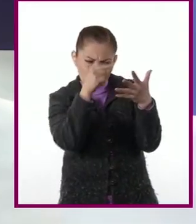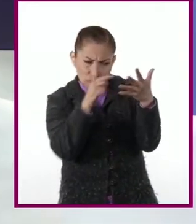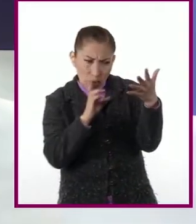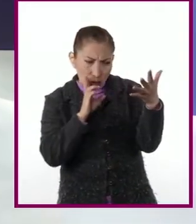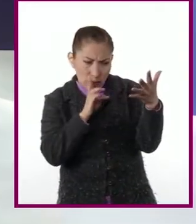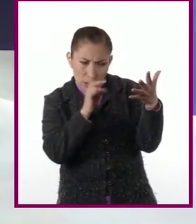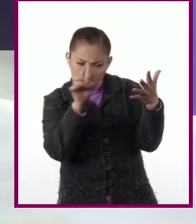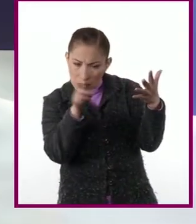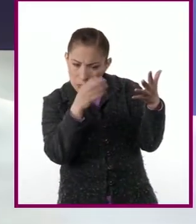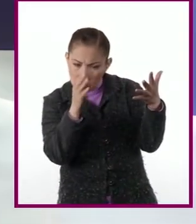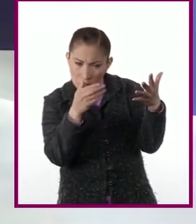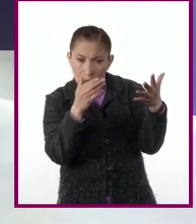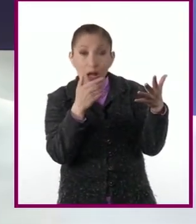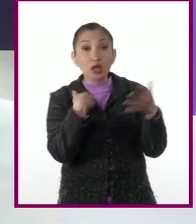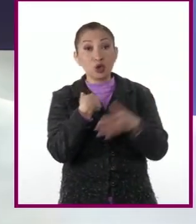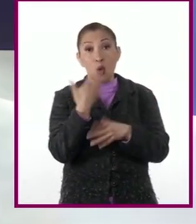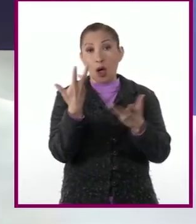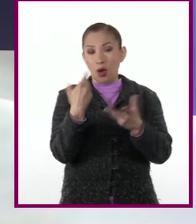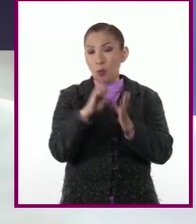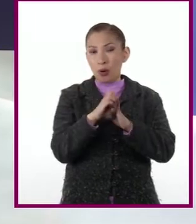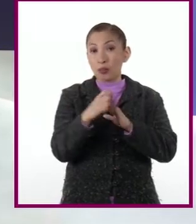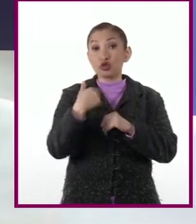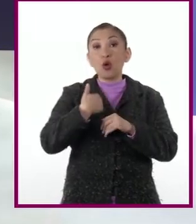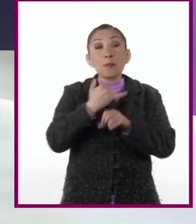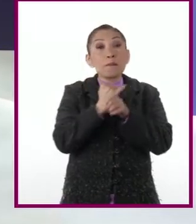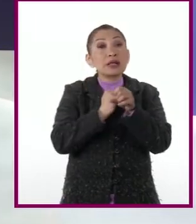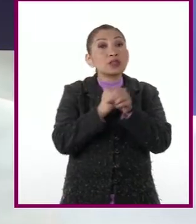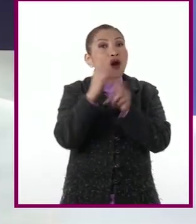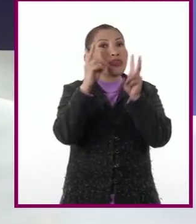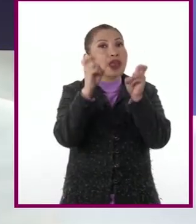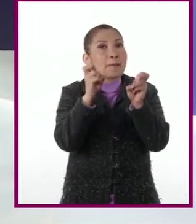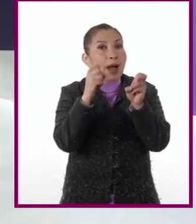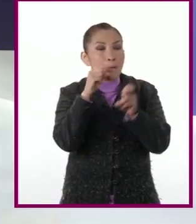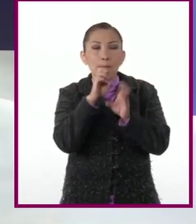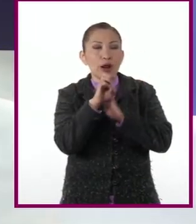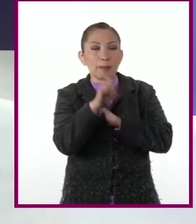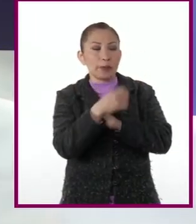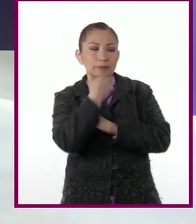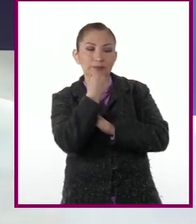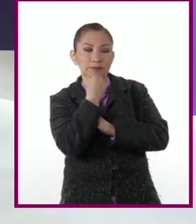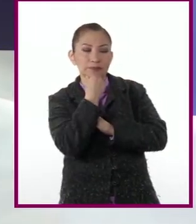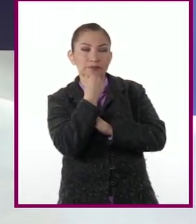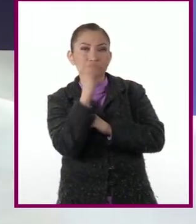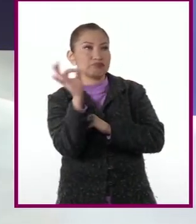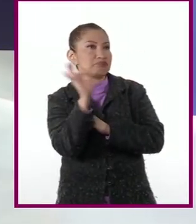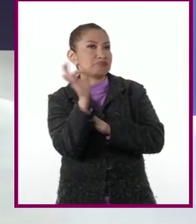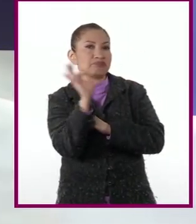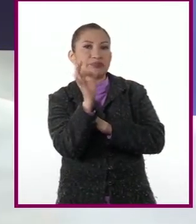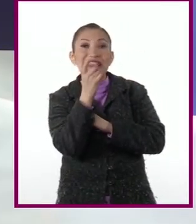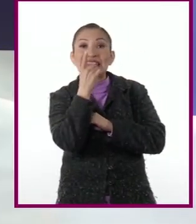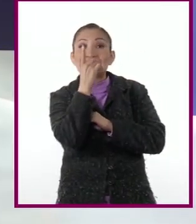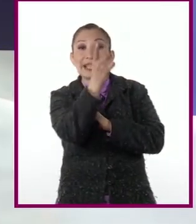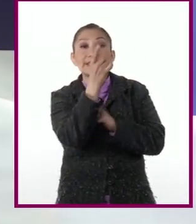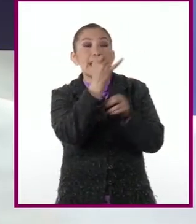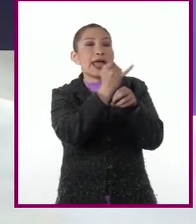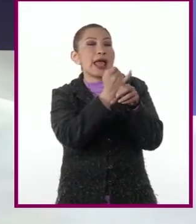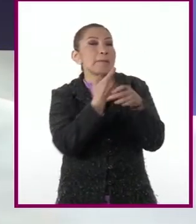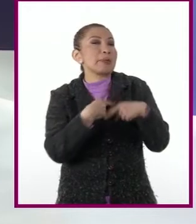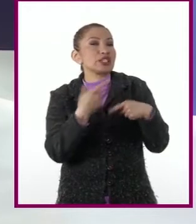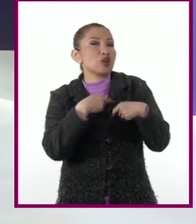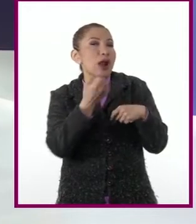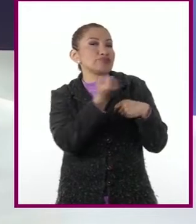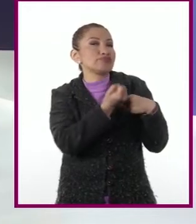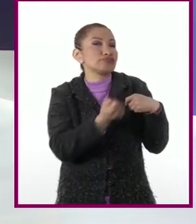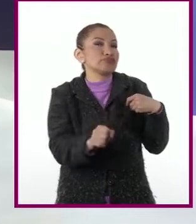una noticia. Otra cosa que yo hago es investigar del tema que hablan. Por ejemplo, si nombra un investigador o